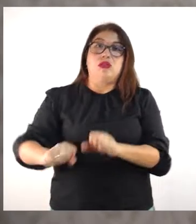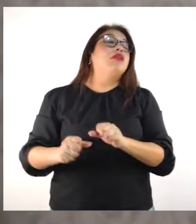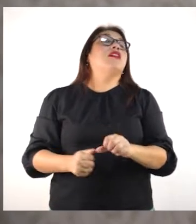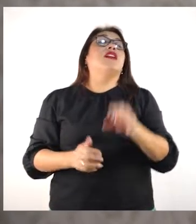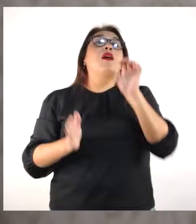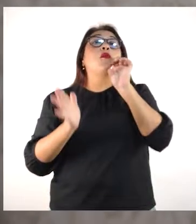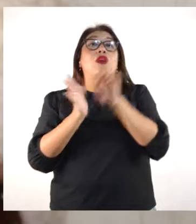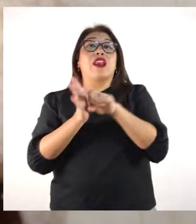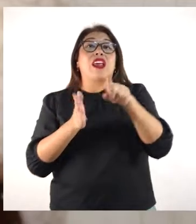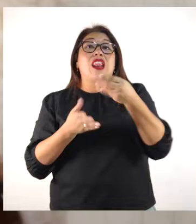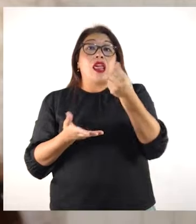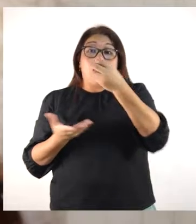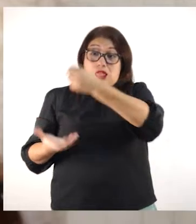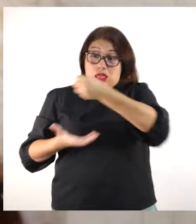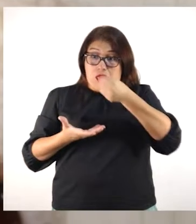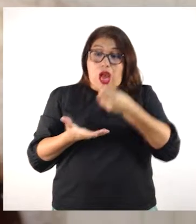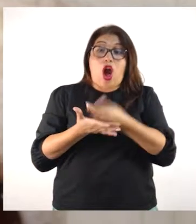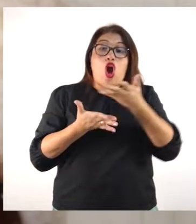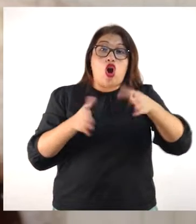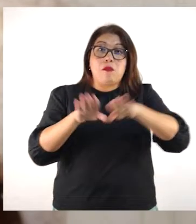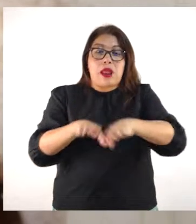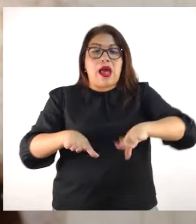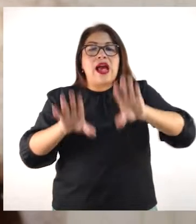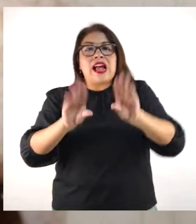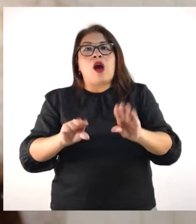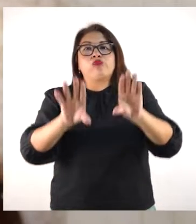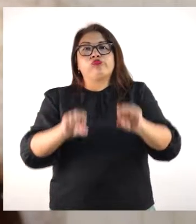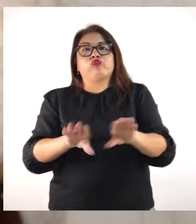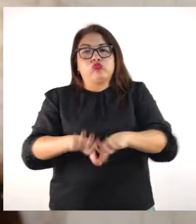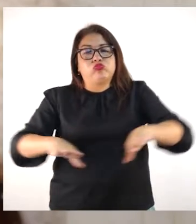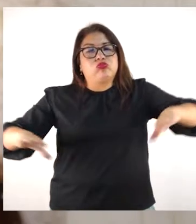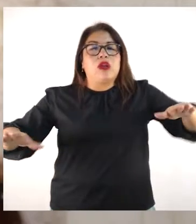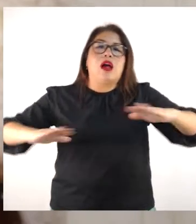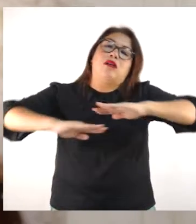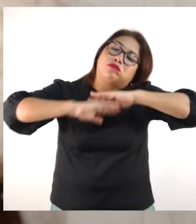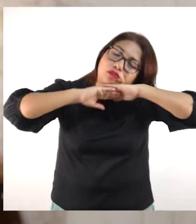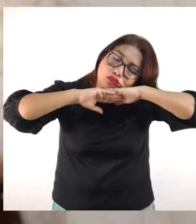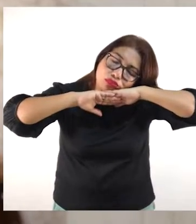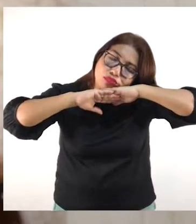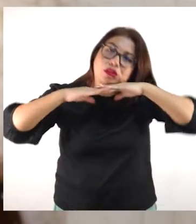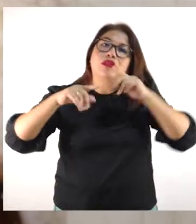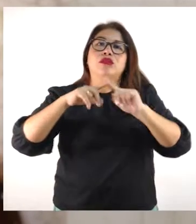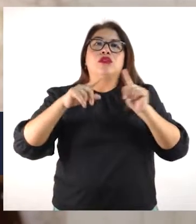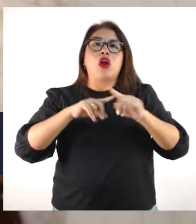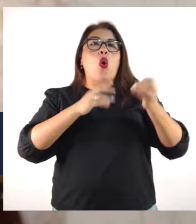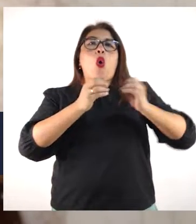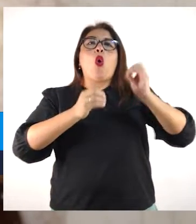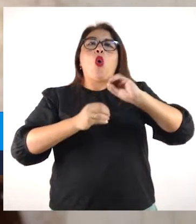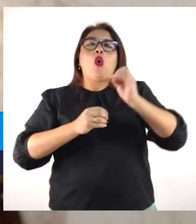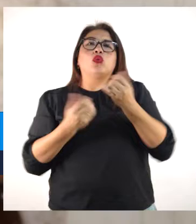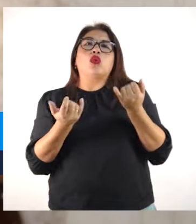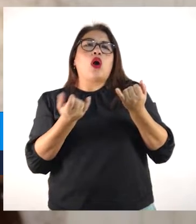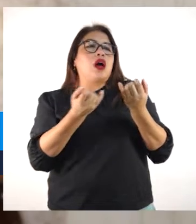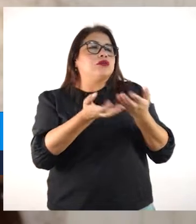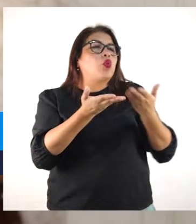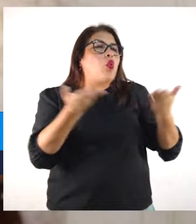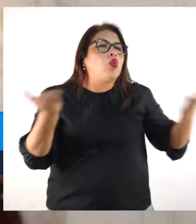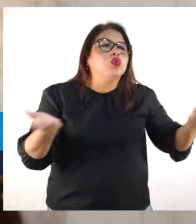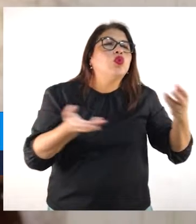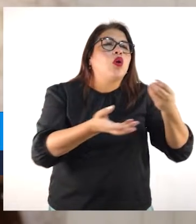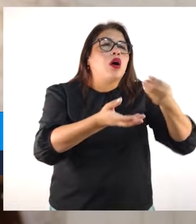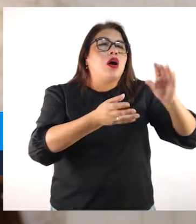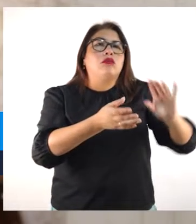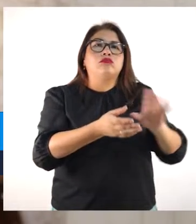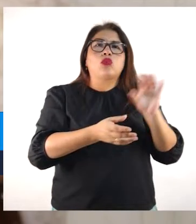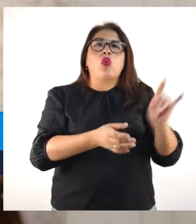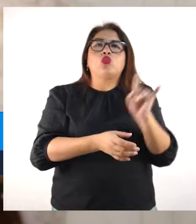a ir la inversión. Claro, camillas, instrumentos, ¿no? Digamos, instrumentos que se necesitan para mejorar, por